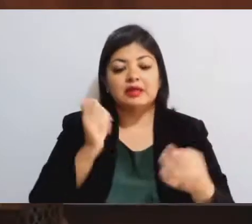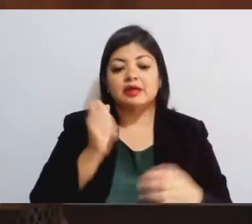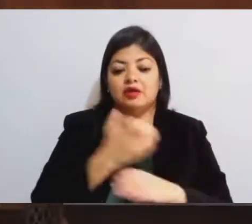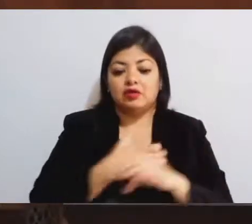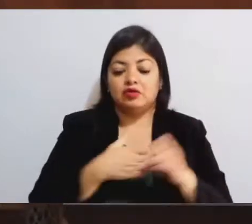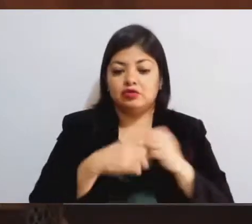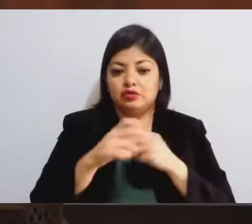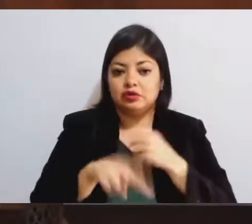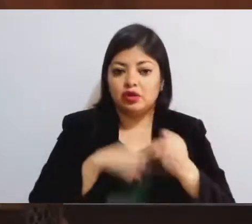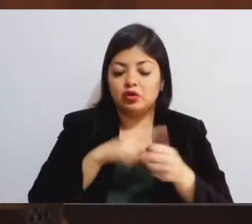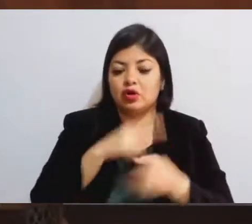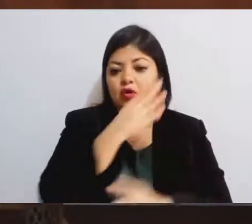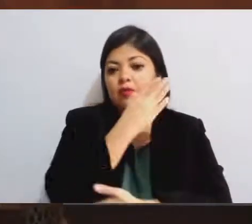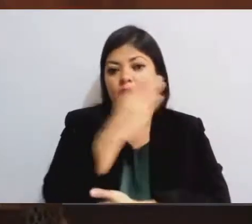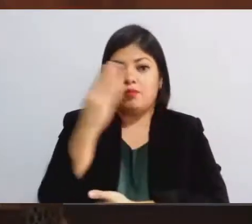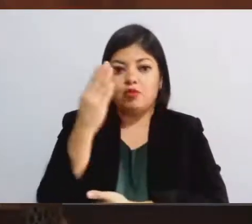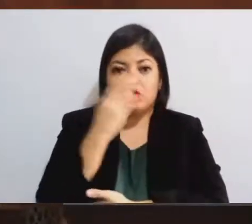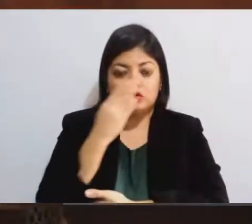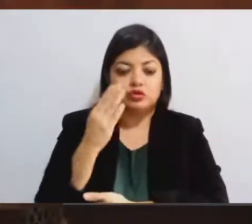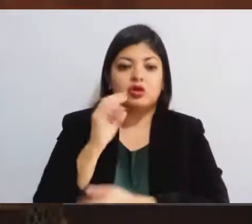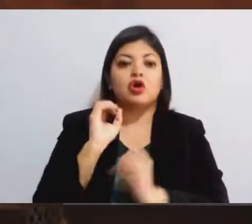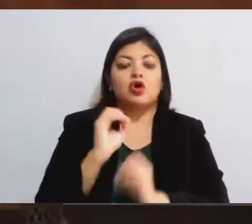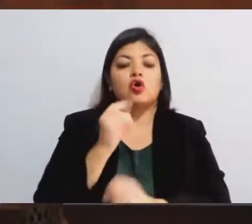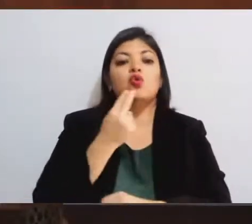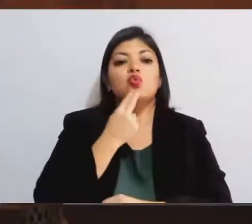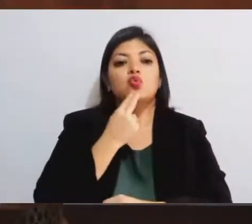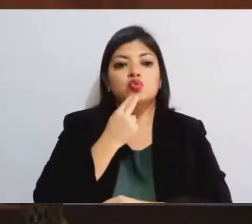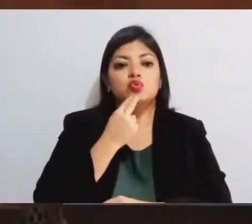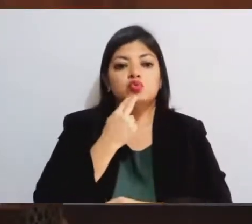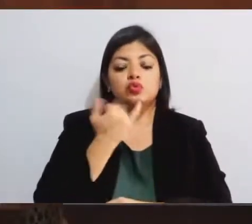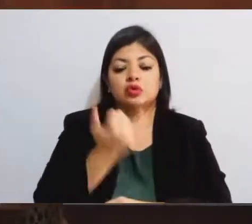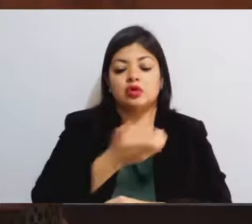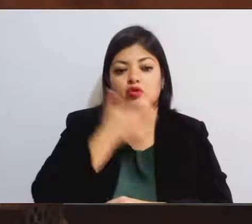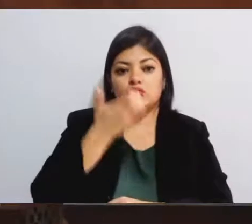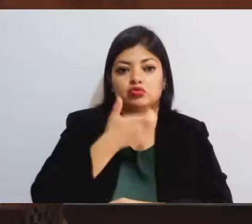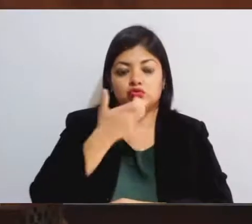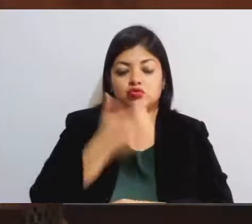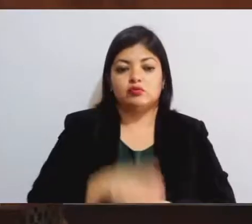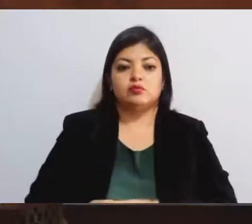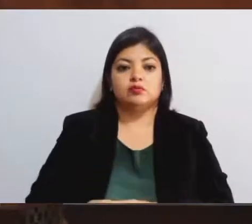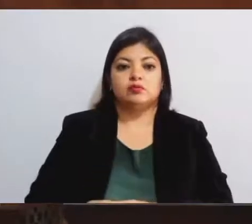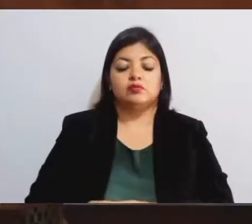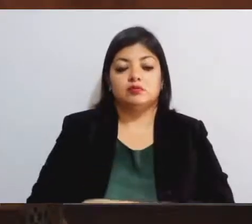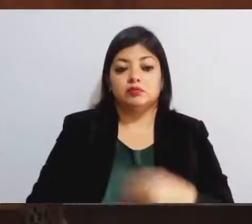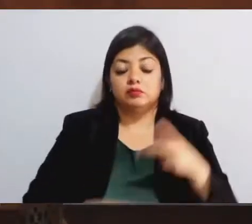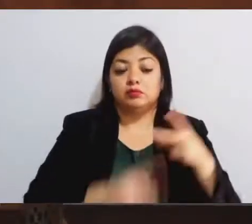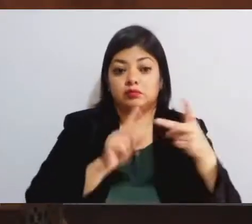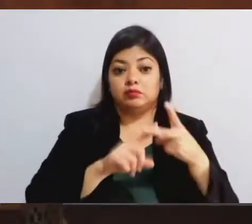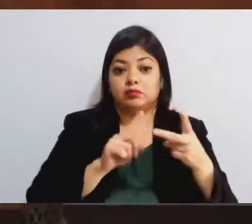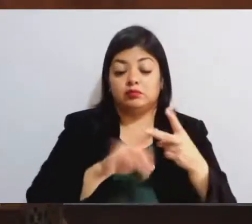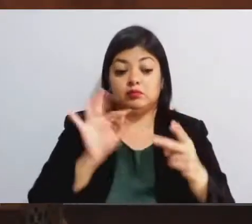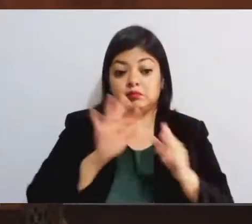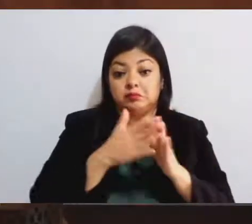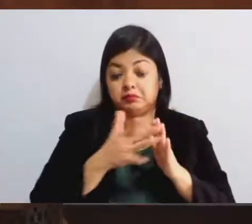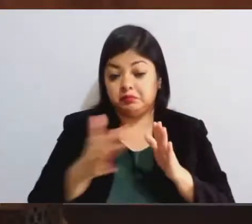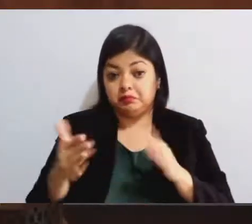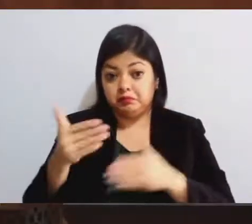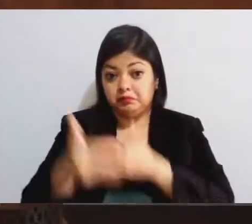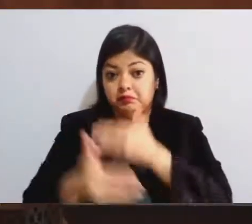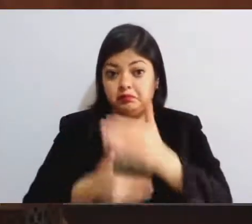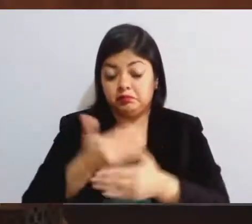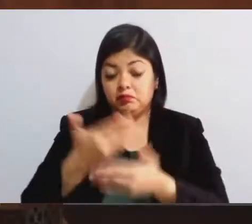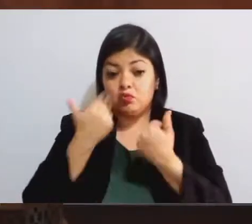bosques o usos y costumbres. Dos, que durante su proceso no hayan accedido